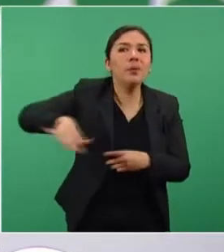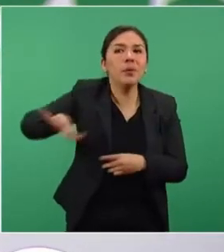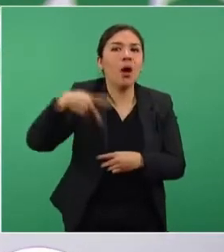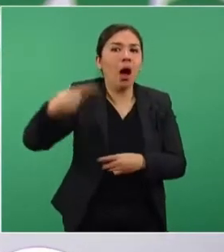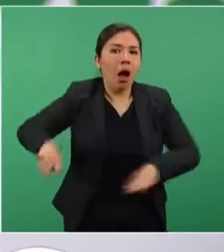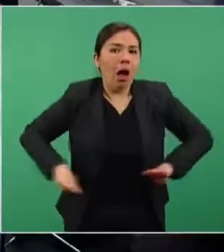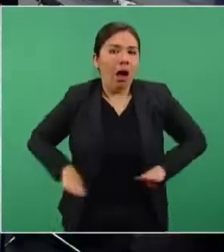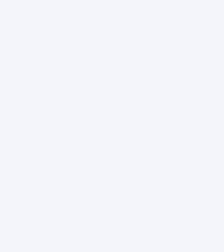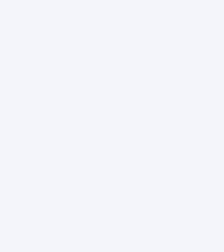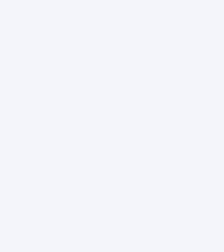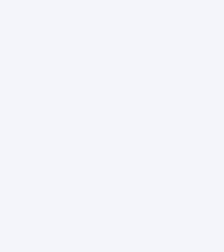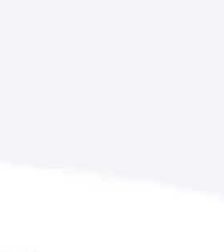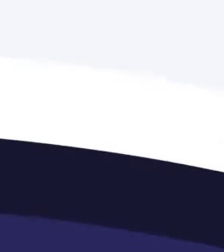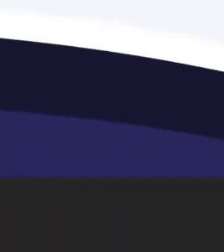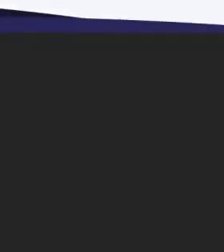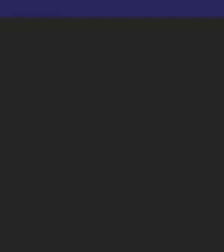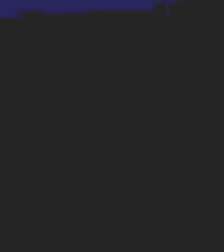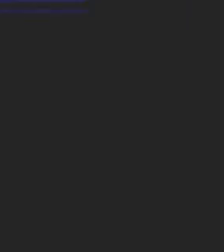en el área.